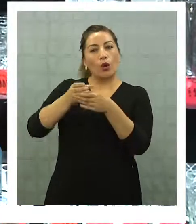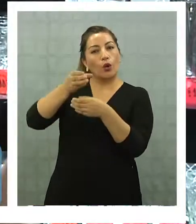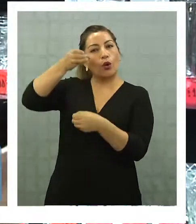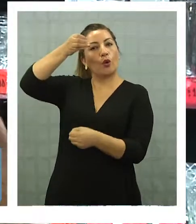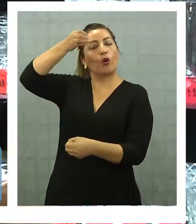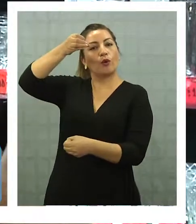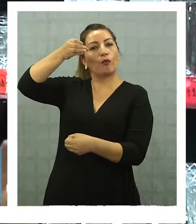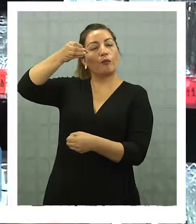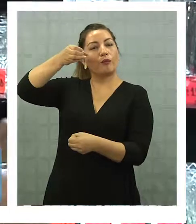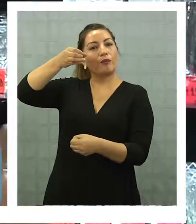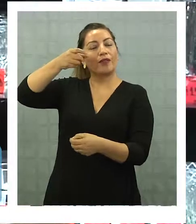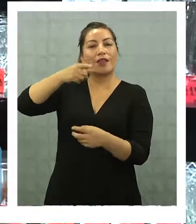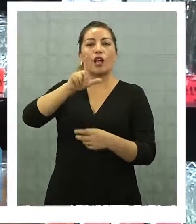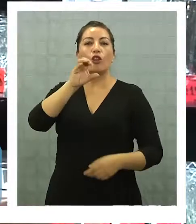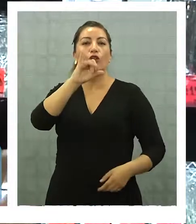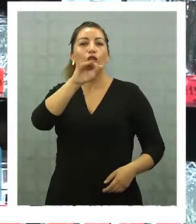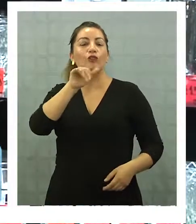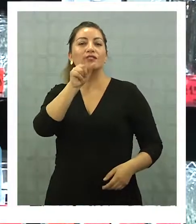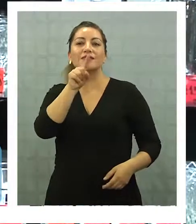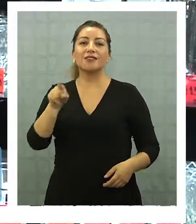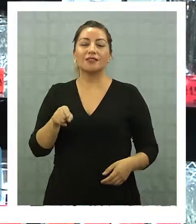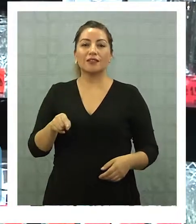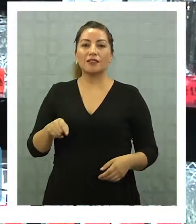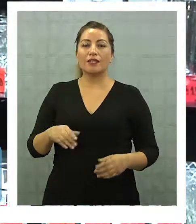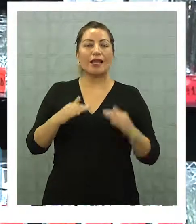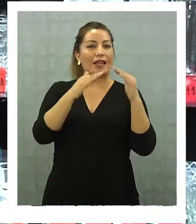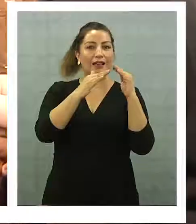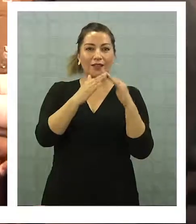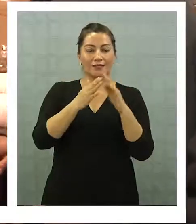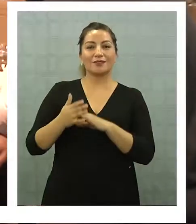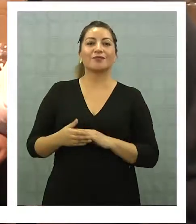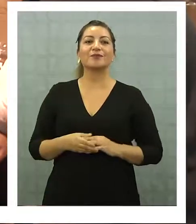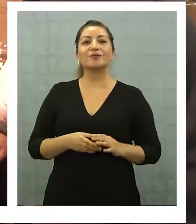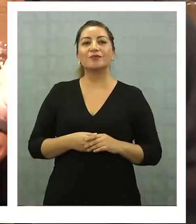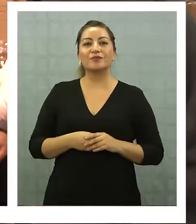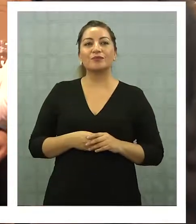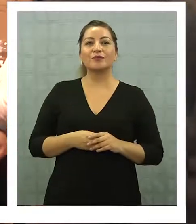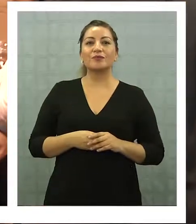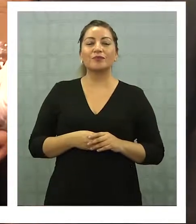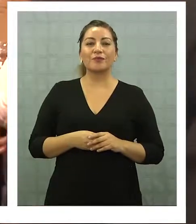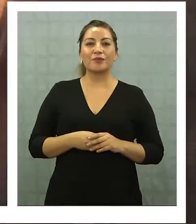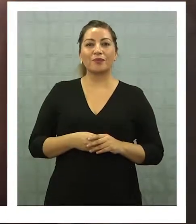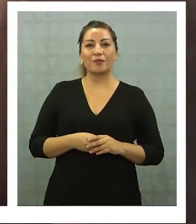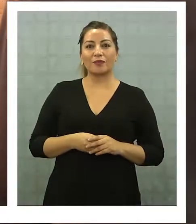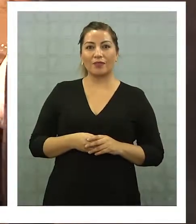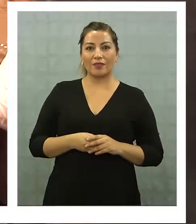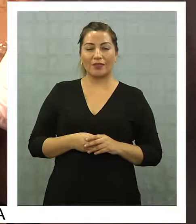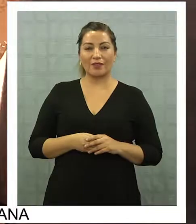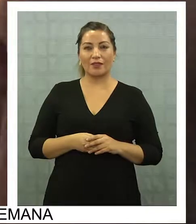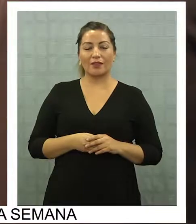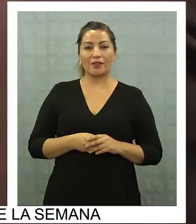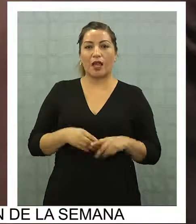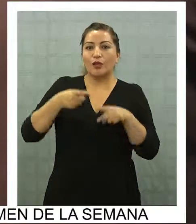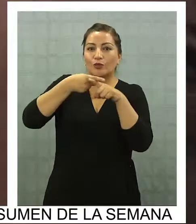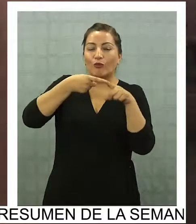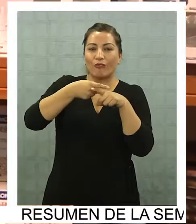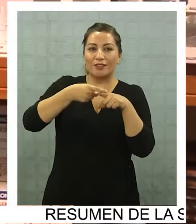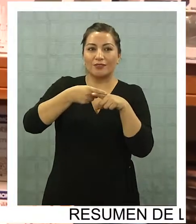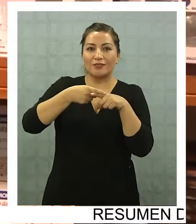vasos, más losa, está más dedicado a la casa, también los hombres. Más buscan lo que es servicios,